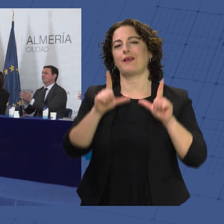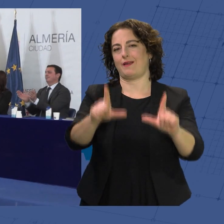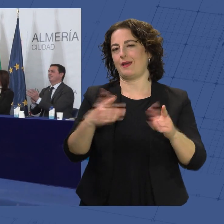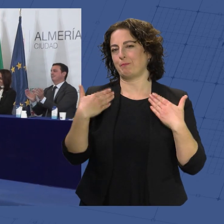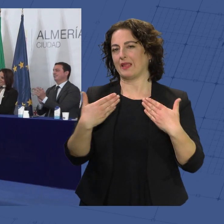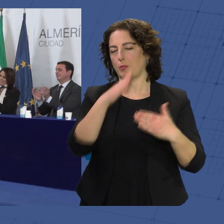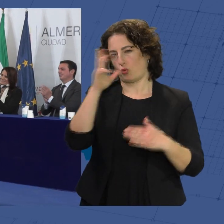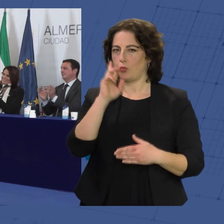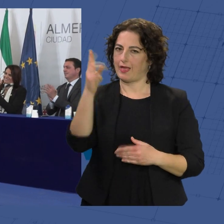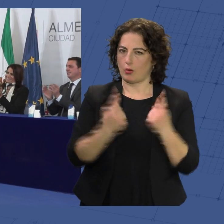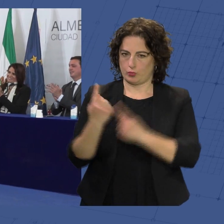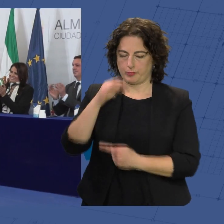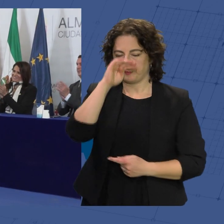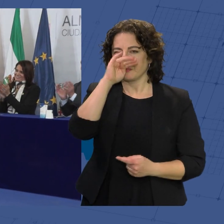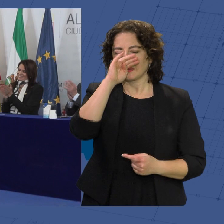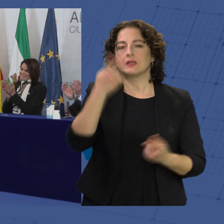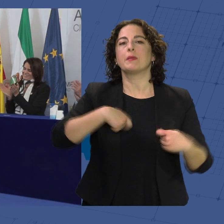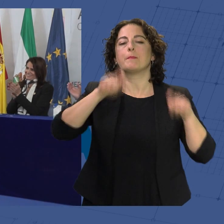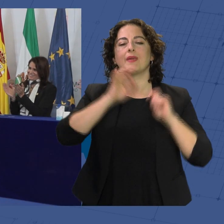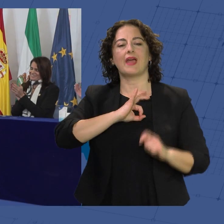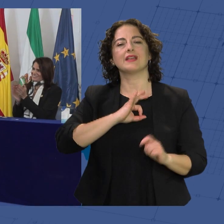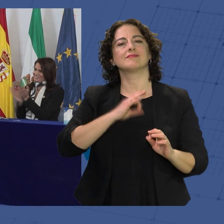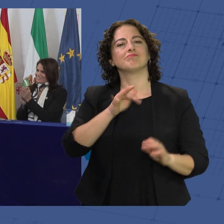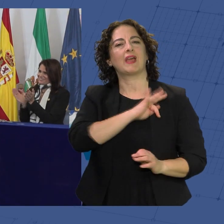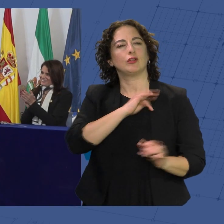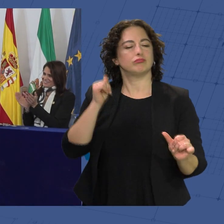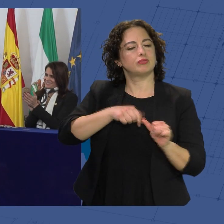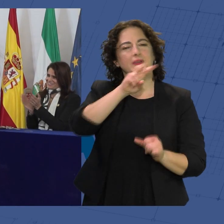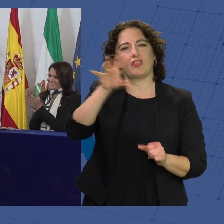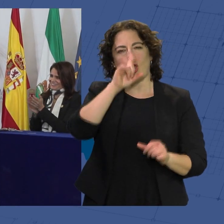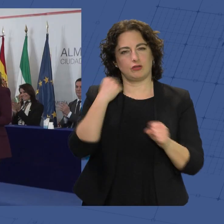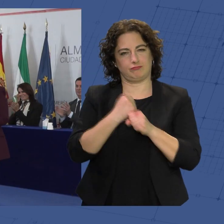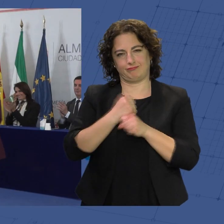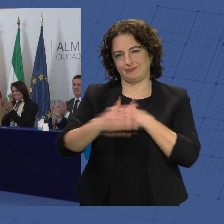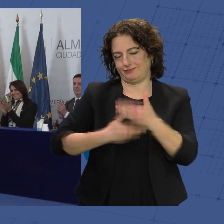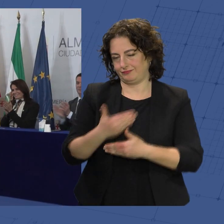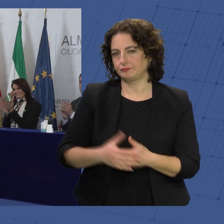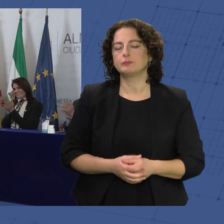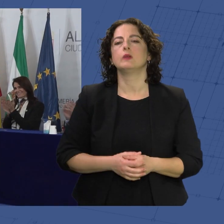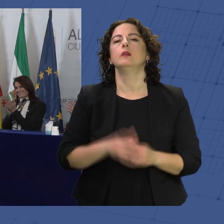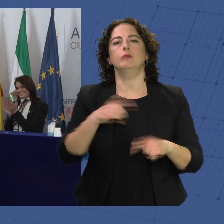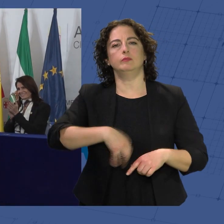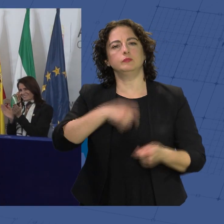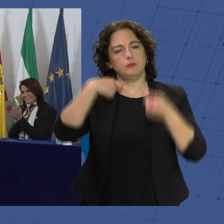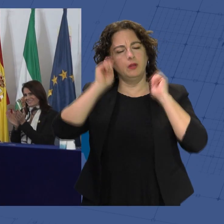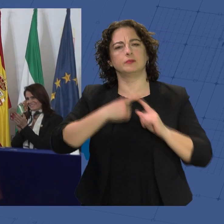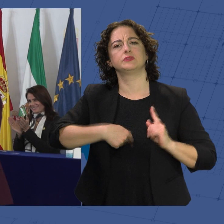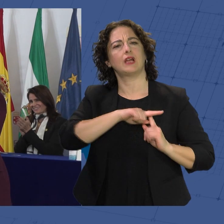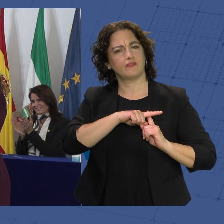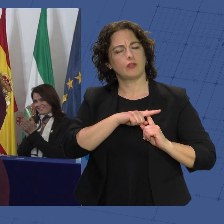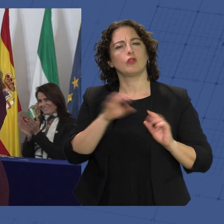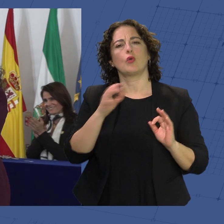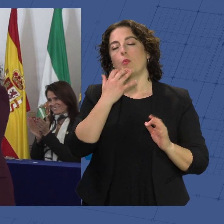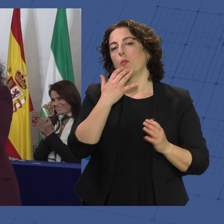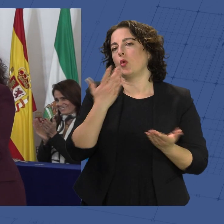jubilación, también medallas al mérito tras 25 años de servicio, las medallas al sacrificio o por actos de